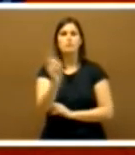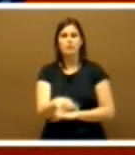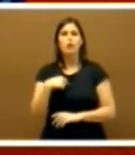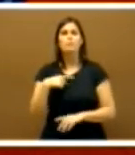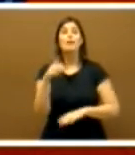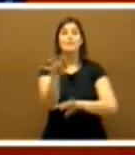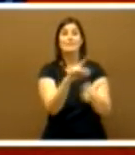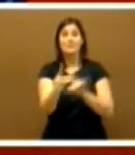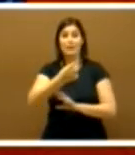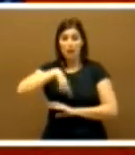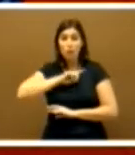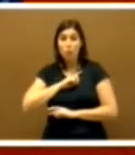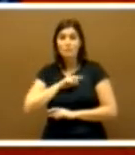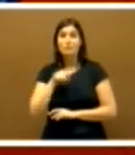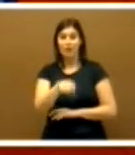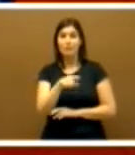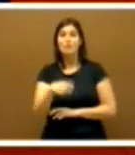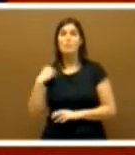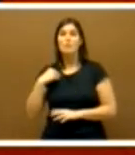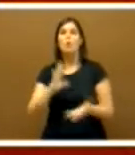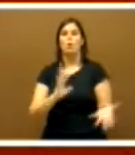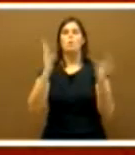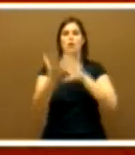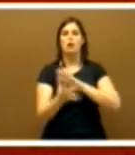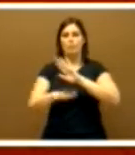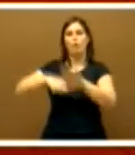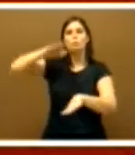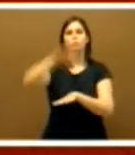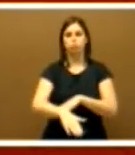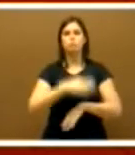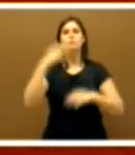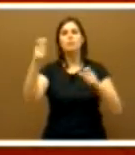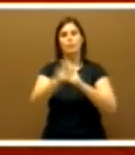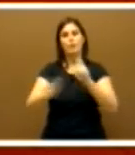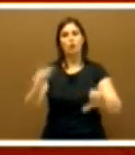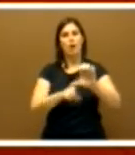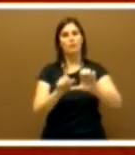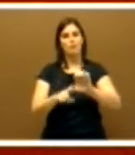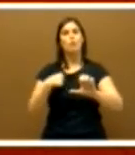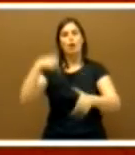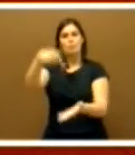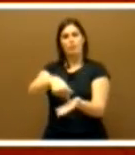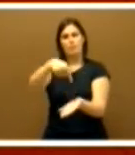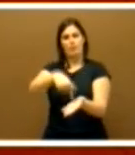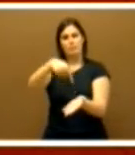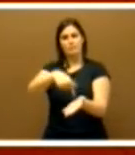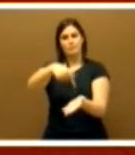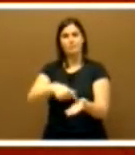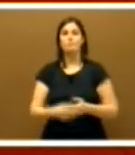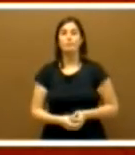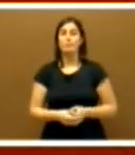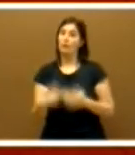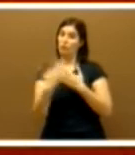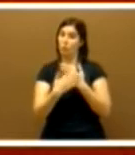del gran salto adelante que demandan nuestros paisanos desde hace años. En el nuevo